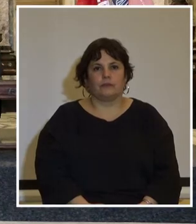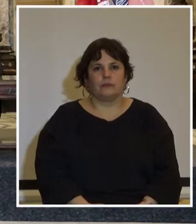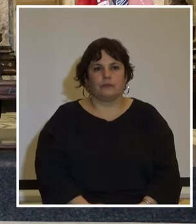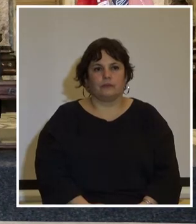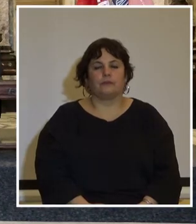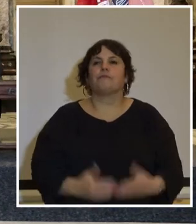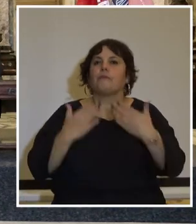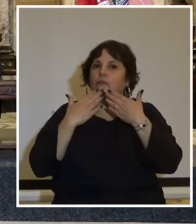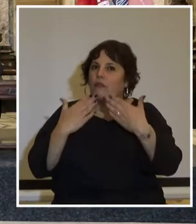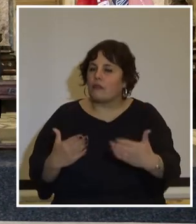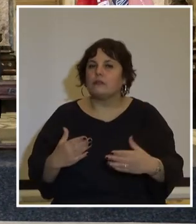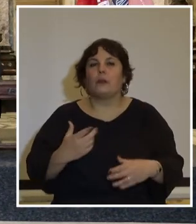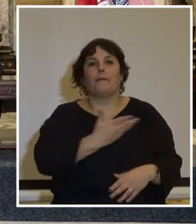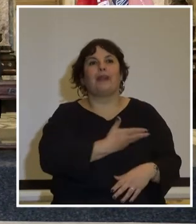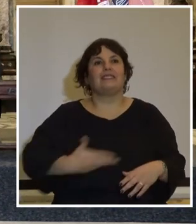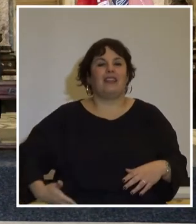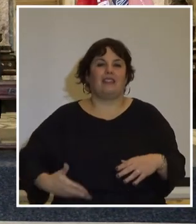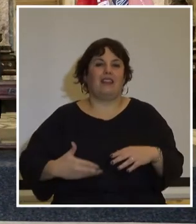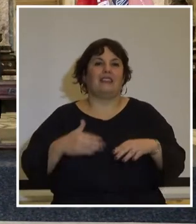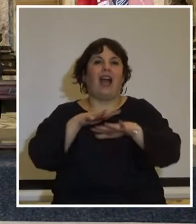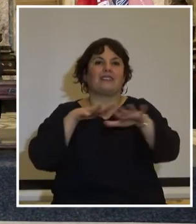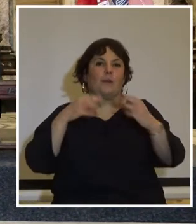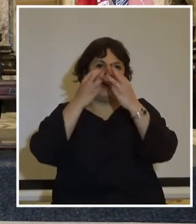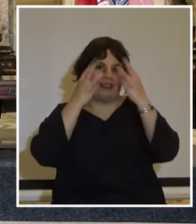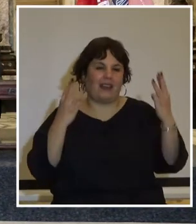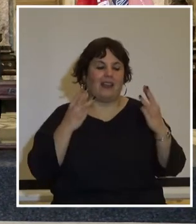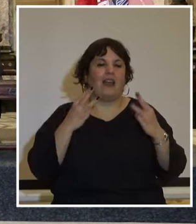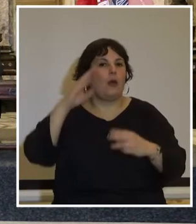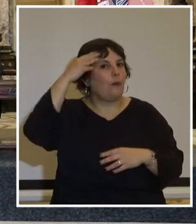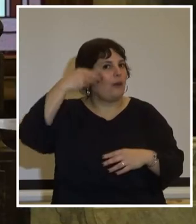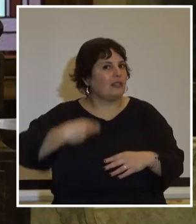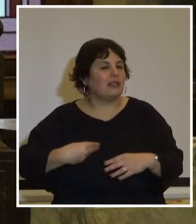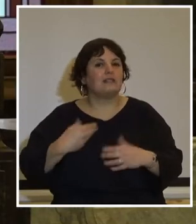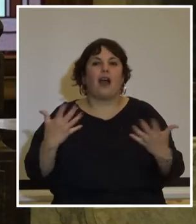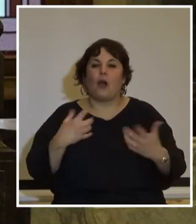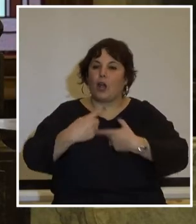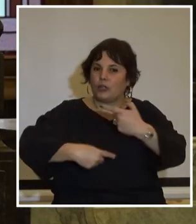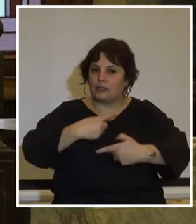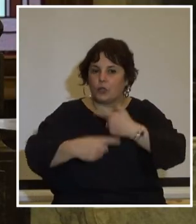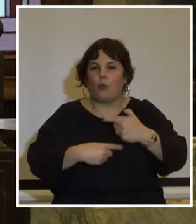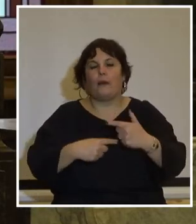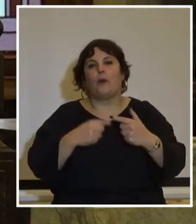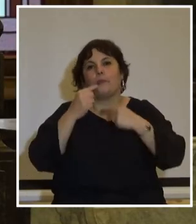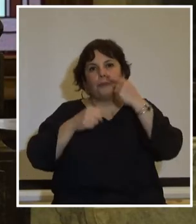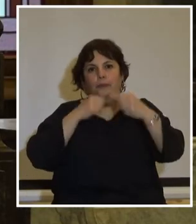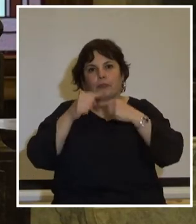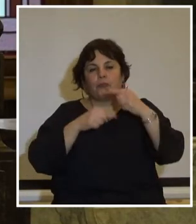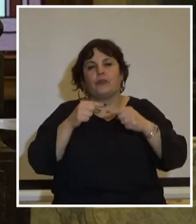El agradecimiento a la Presidenta de la Asamblea General, Beatriz Argimón, y vamos a seguir ahora con la palabra de